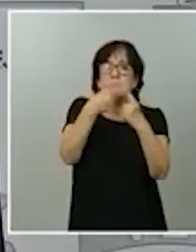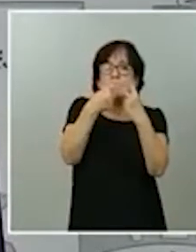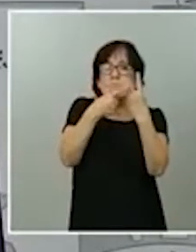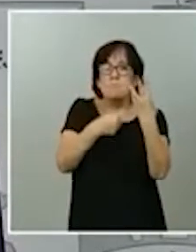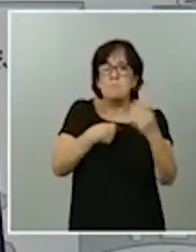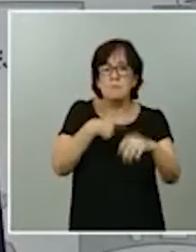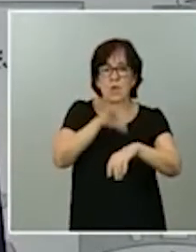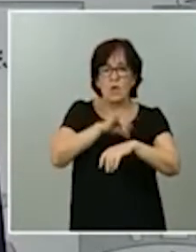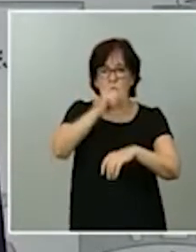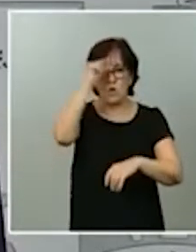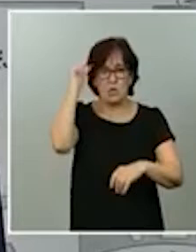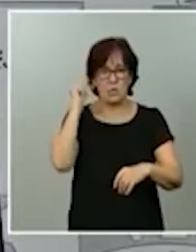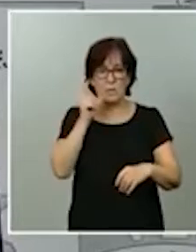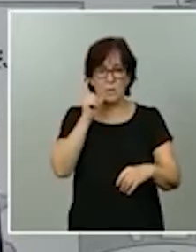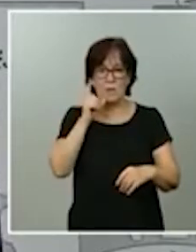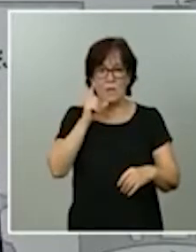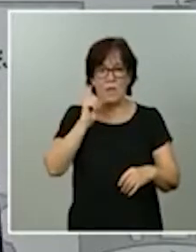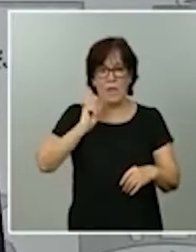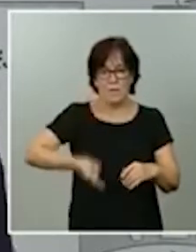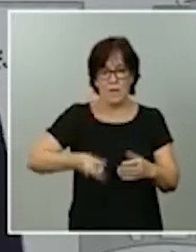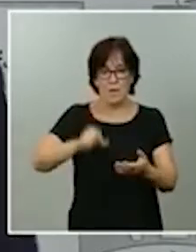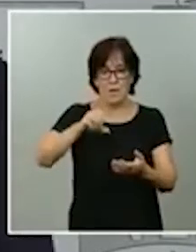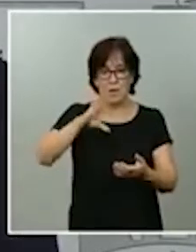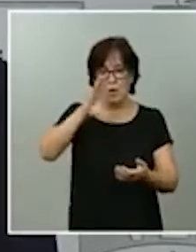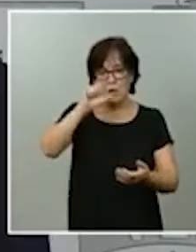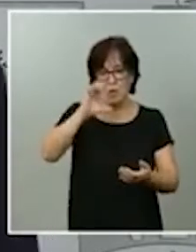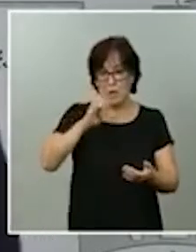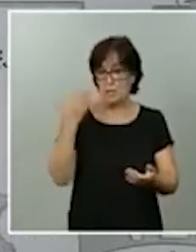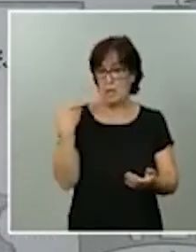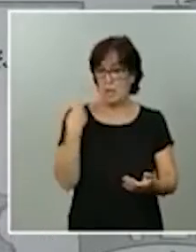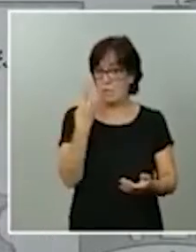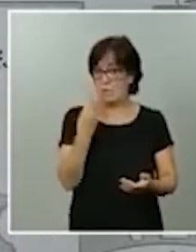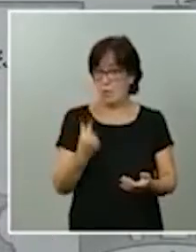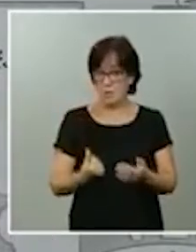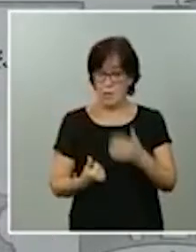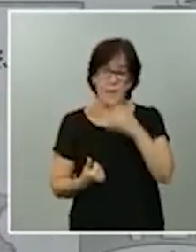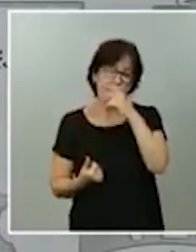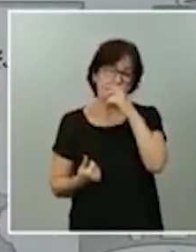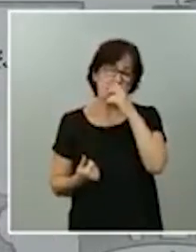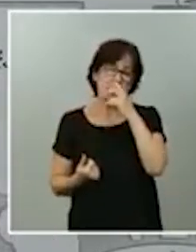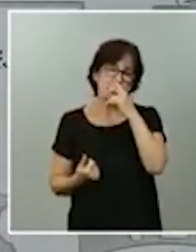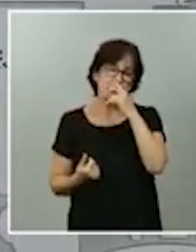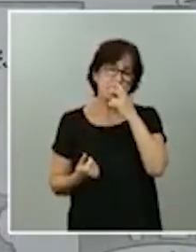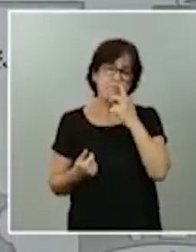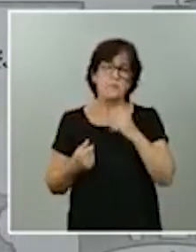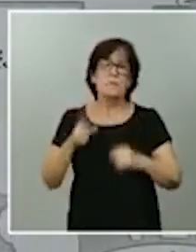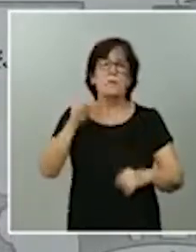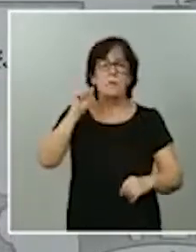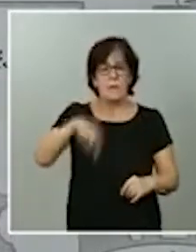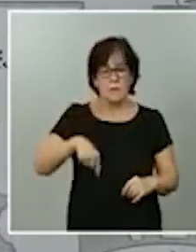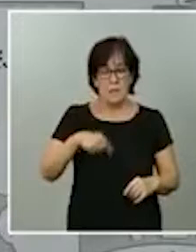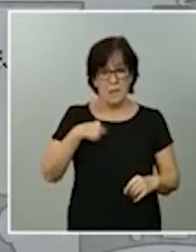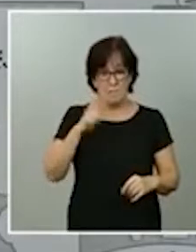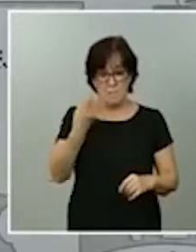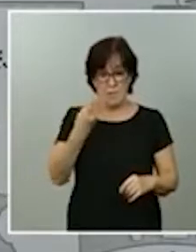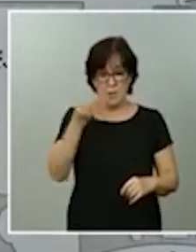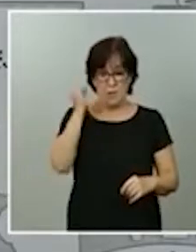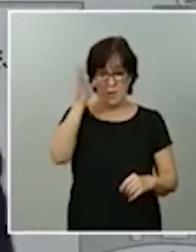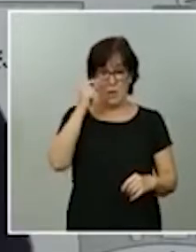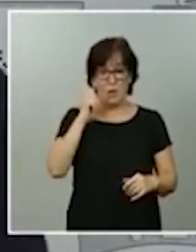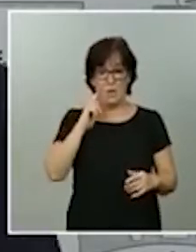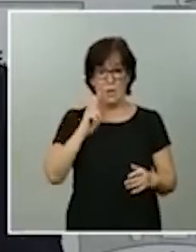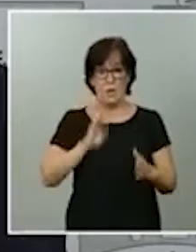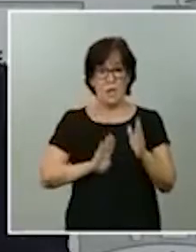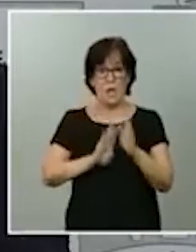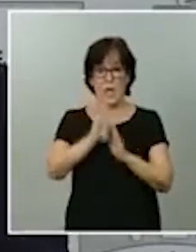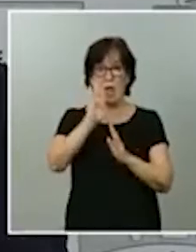el director del CAES, en su comparecencia hace un par de días. También he dicho en mi primera intervención que la evolución de la epidemia no es la misma